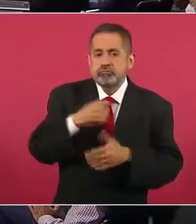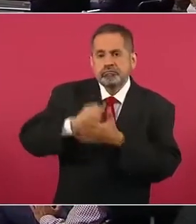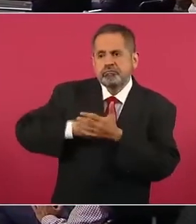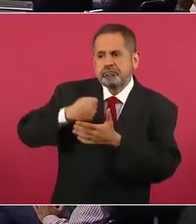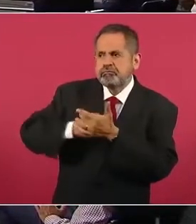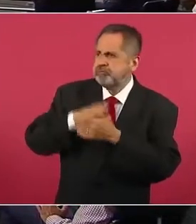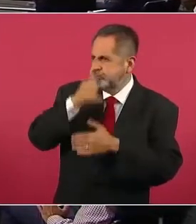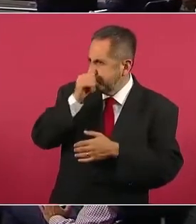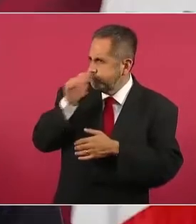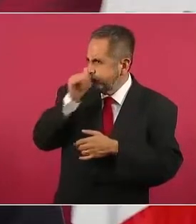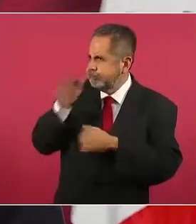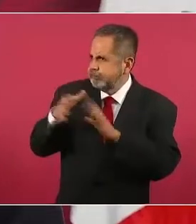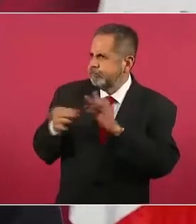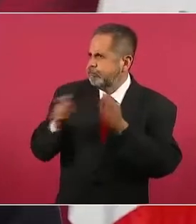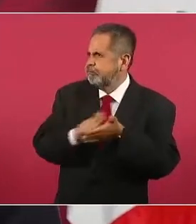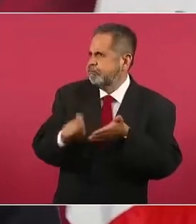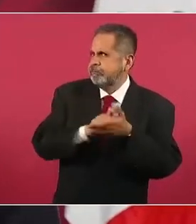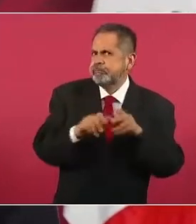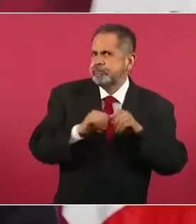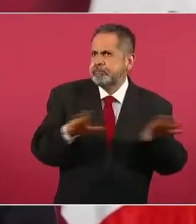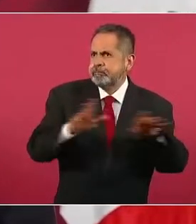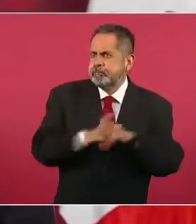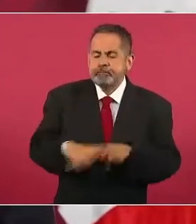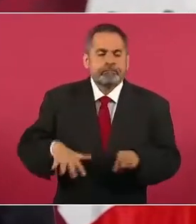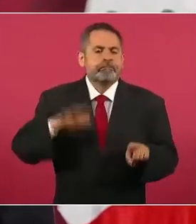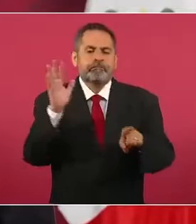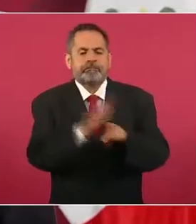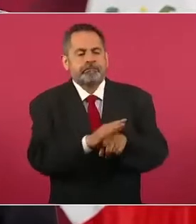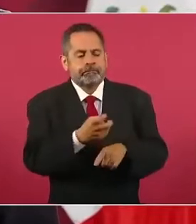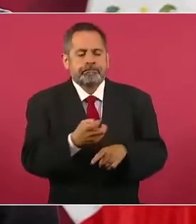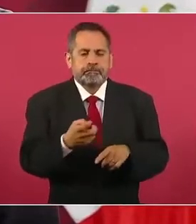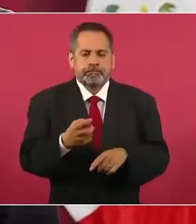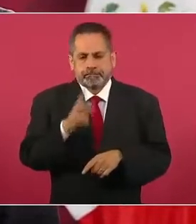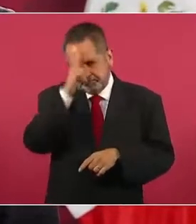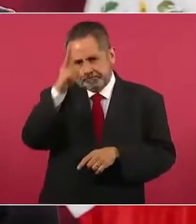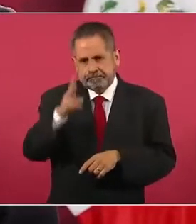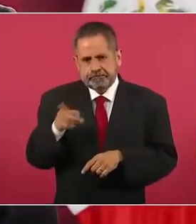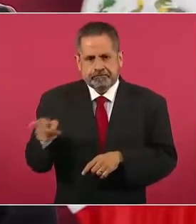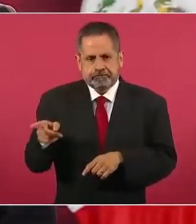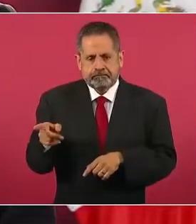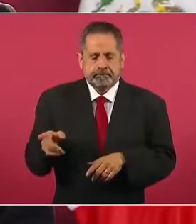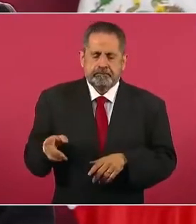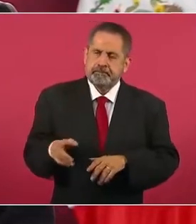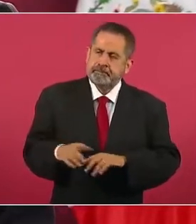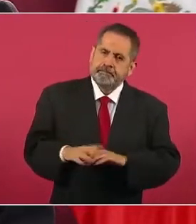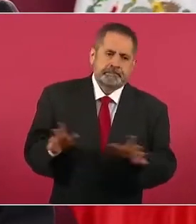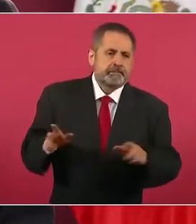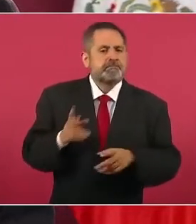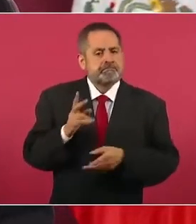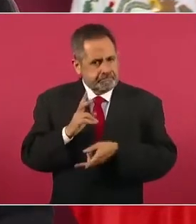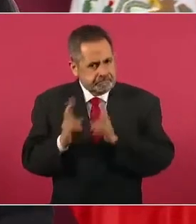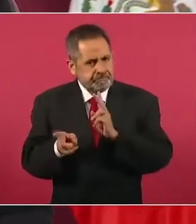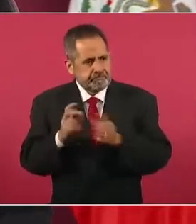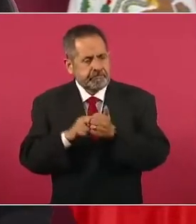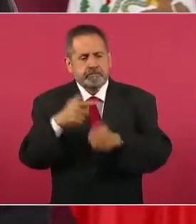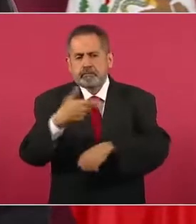social, como periodista. Entonces, estamos en comunicación con su familia,